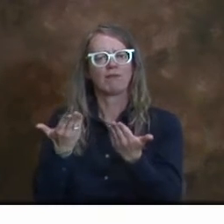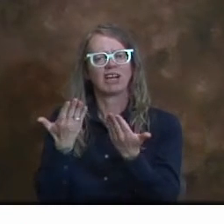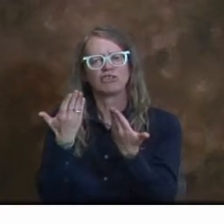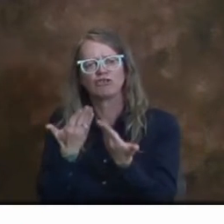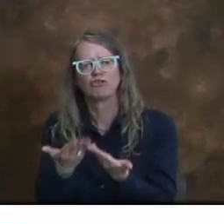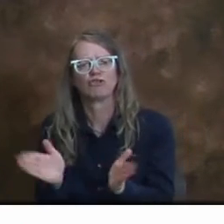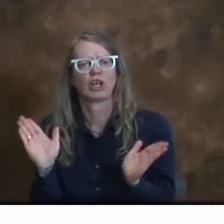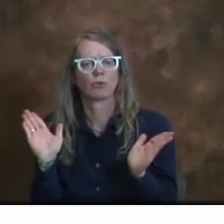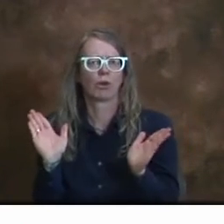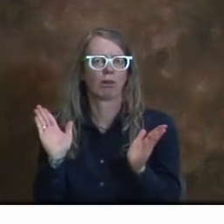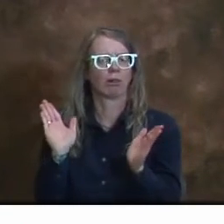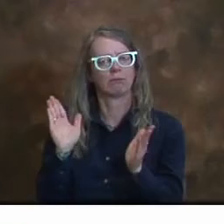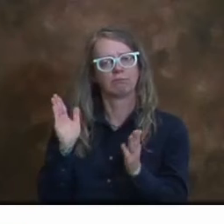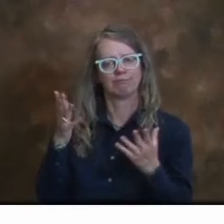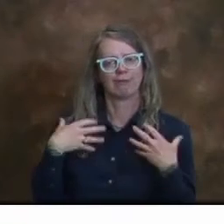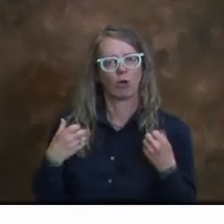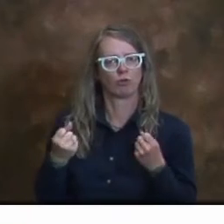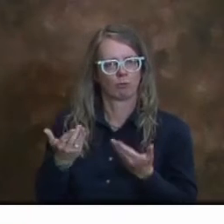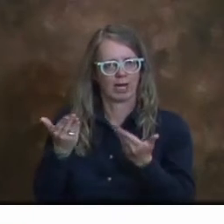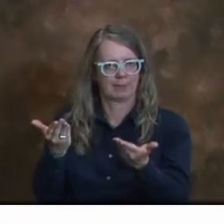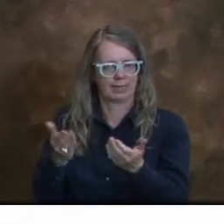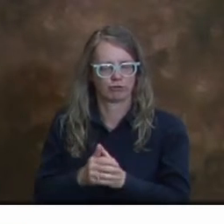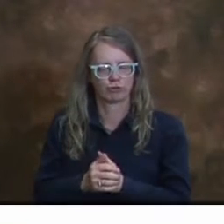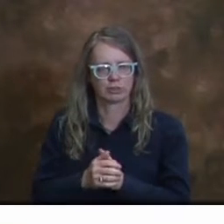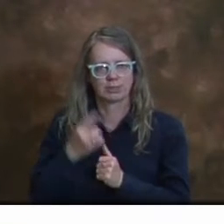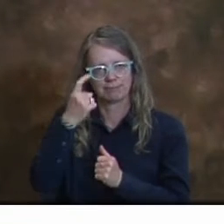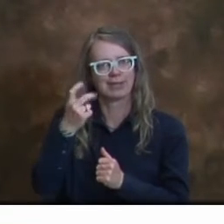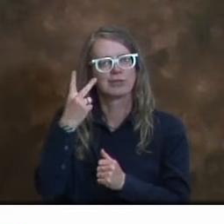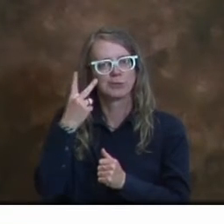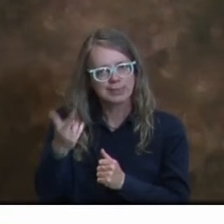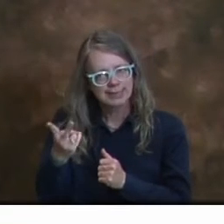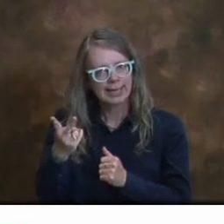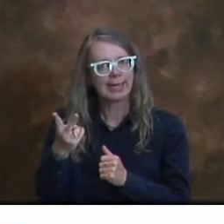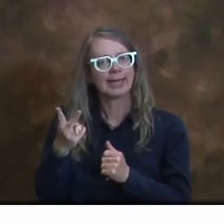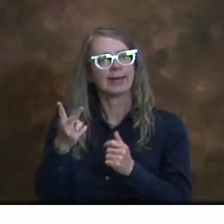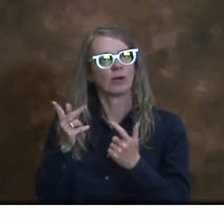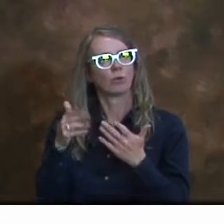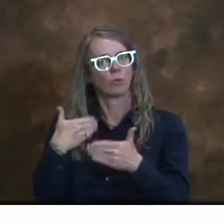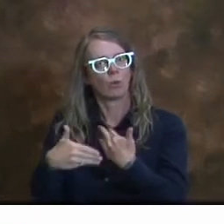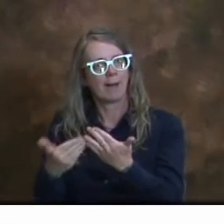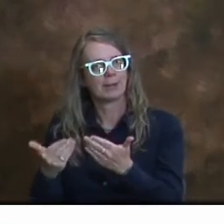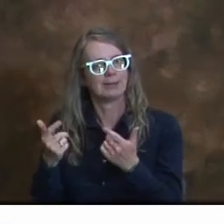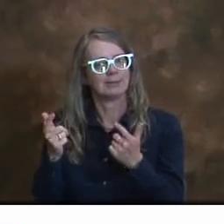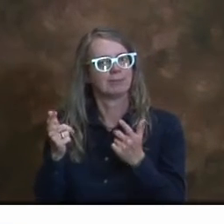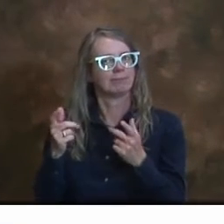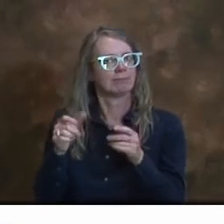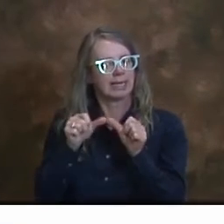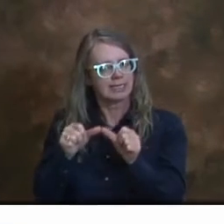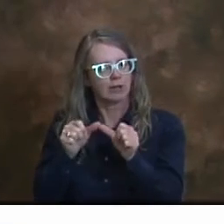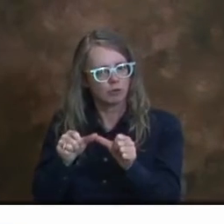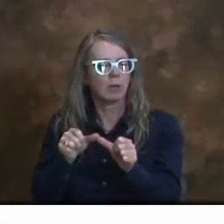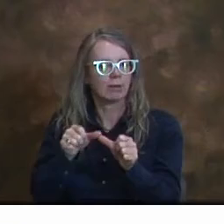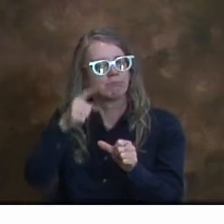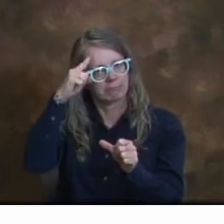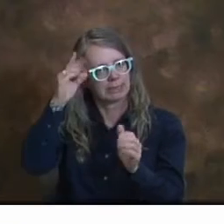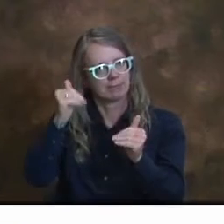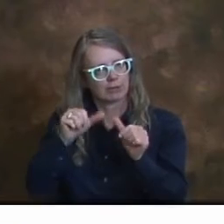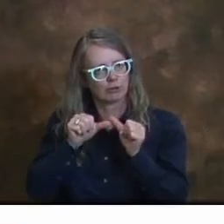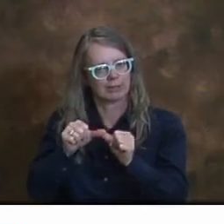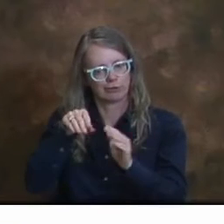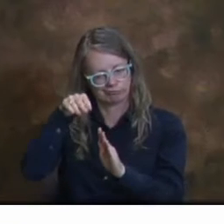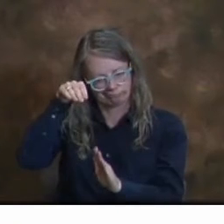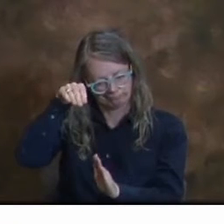recomendación pública, dado a que estamos continuando viendo una bajada de casos y